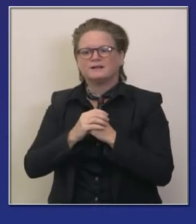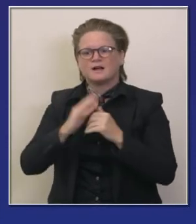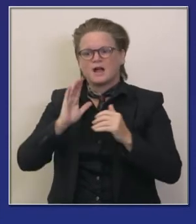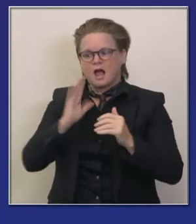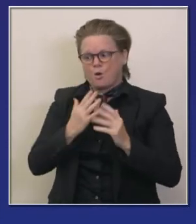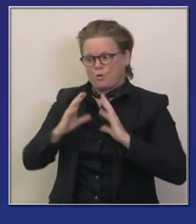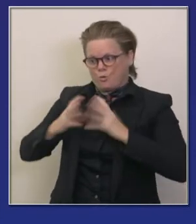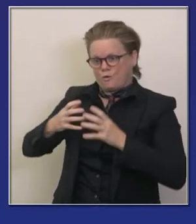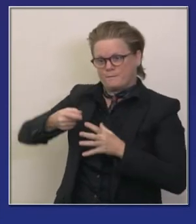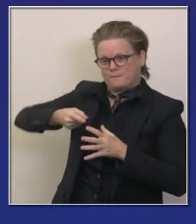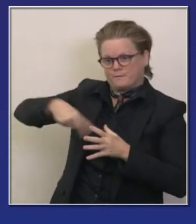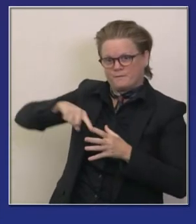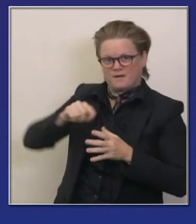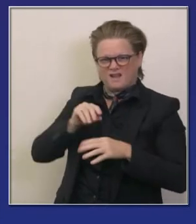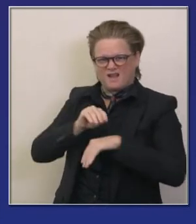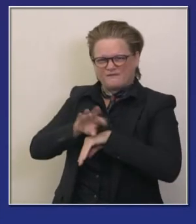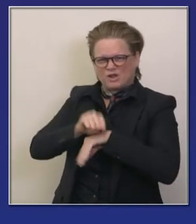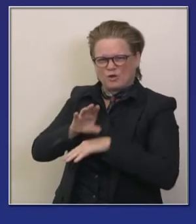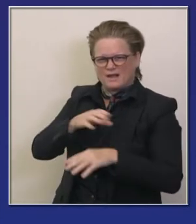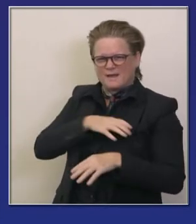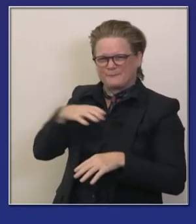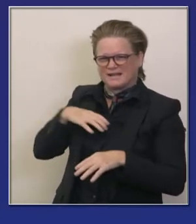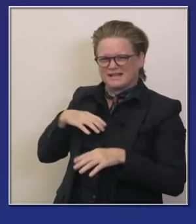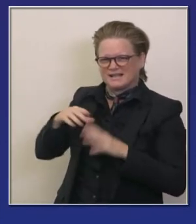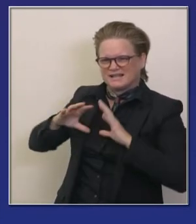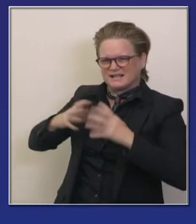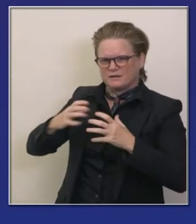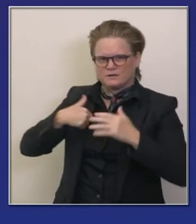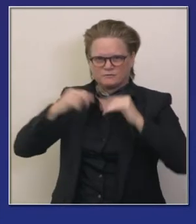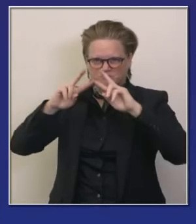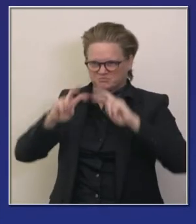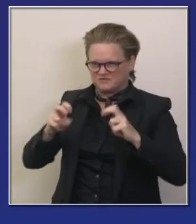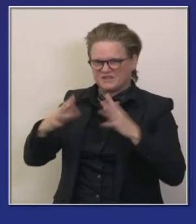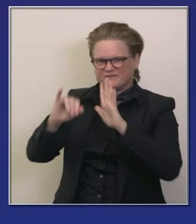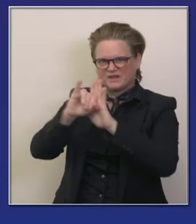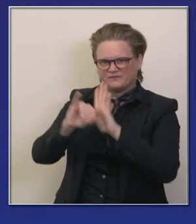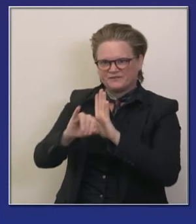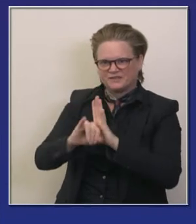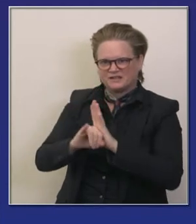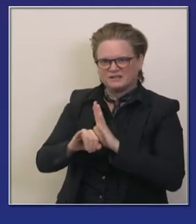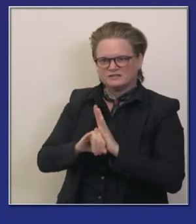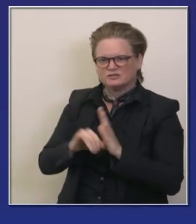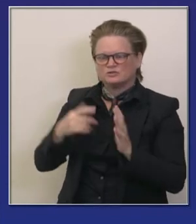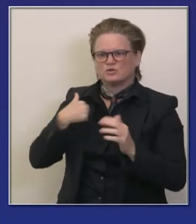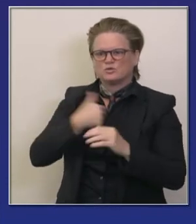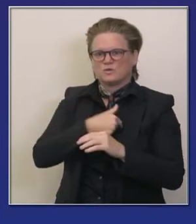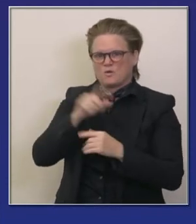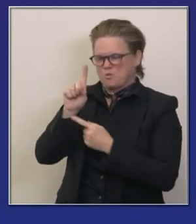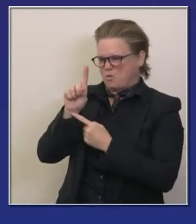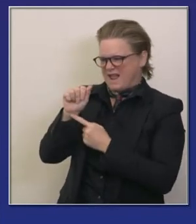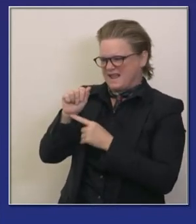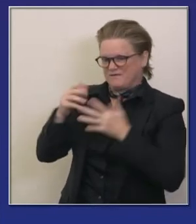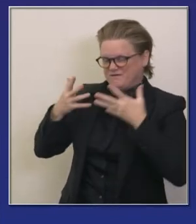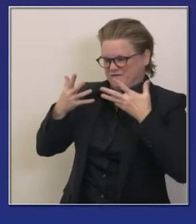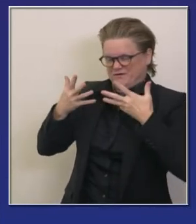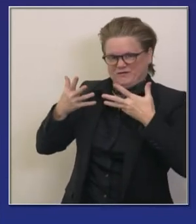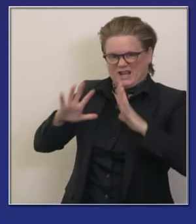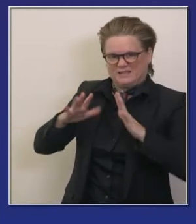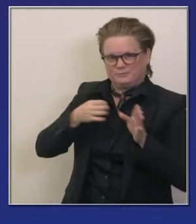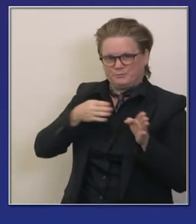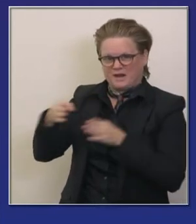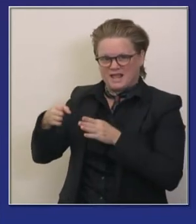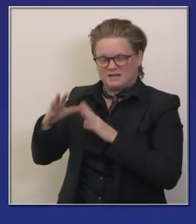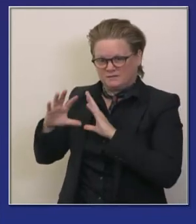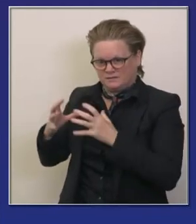trabajando con el comité esa primera fase 1a está completa y su su